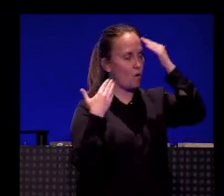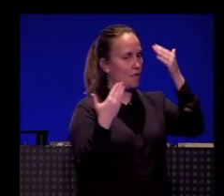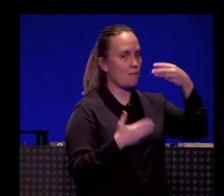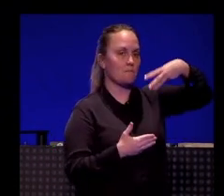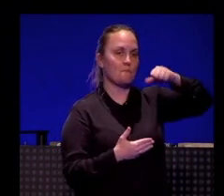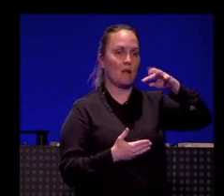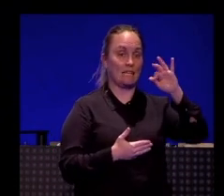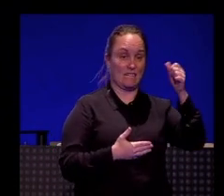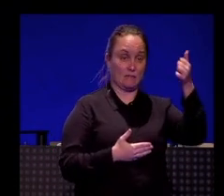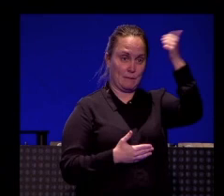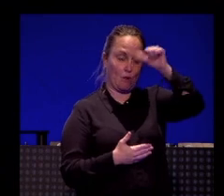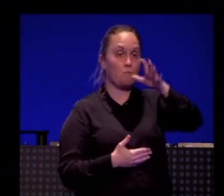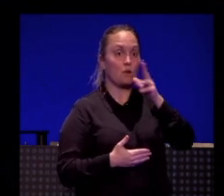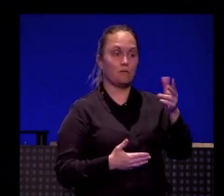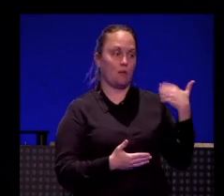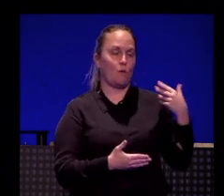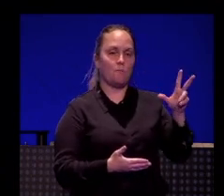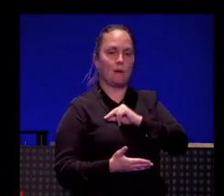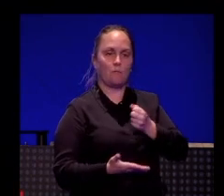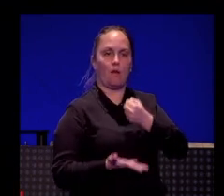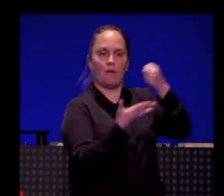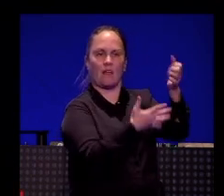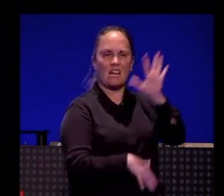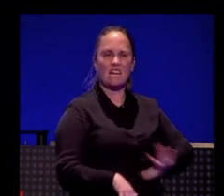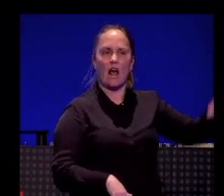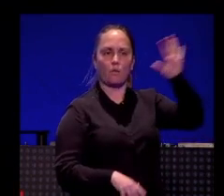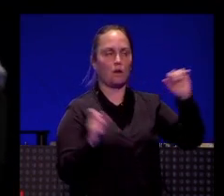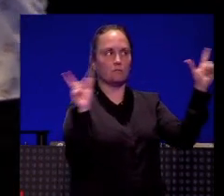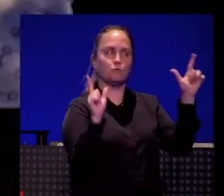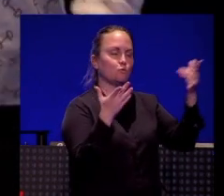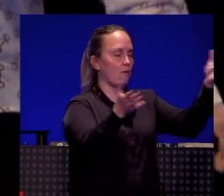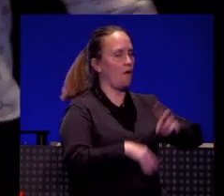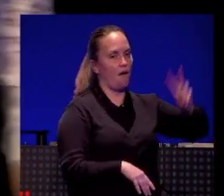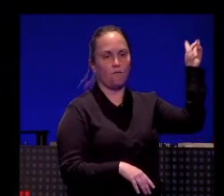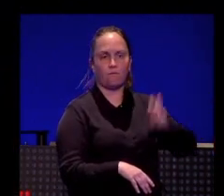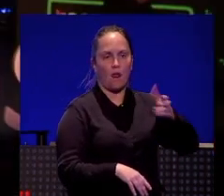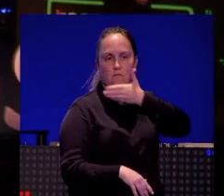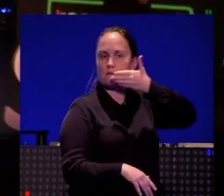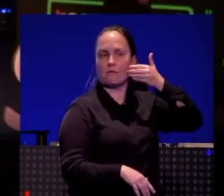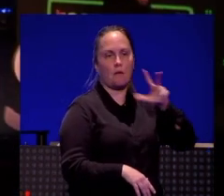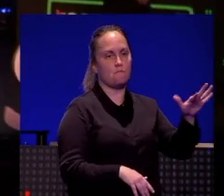Matías Prats por ese premio nacional de televisión. Te lo mereces, maestro. Un aplauso para él, por favor.